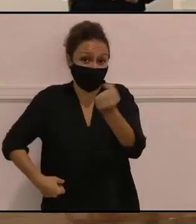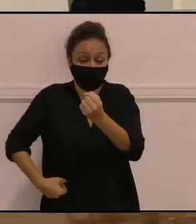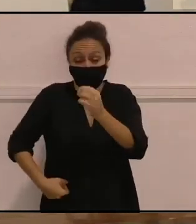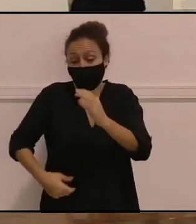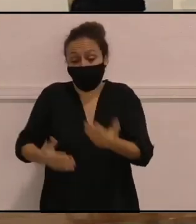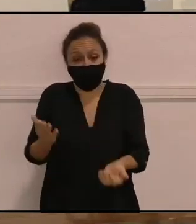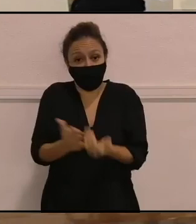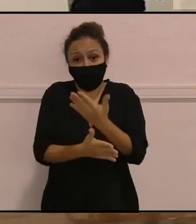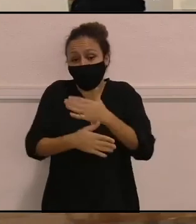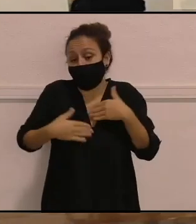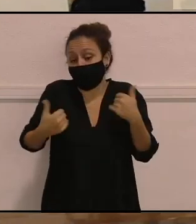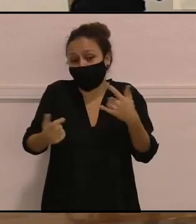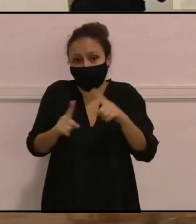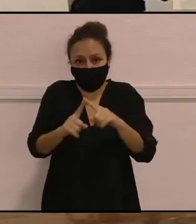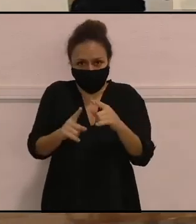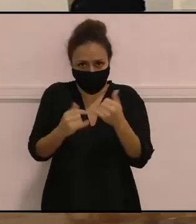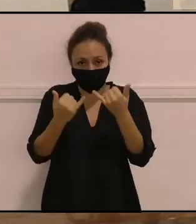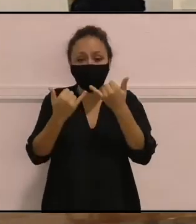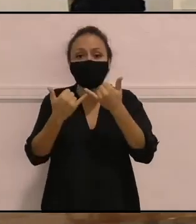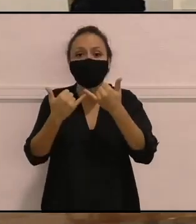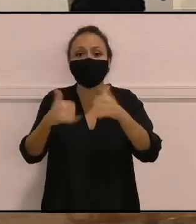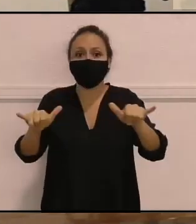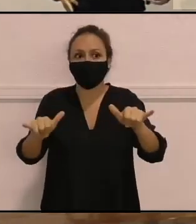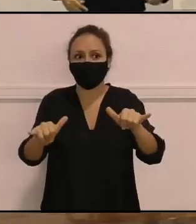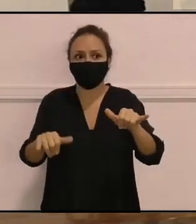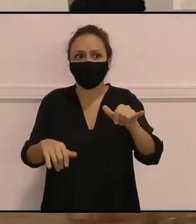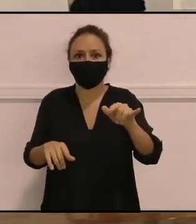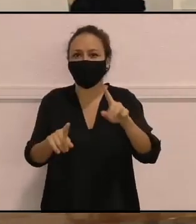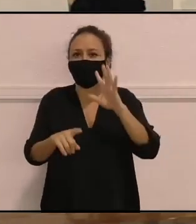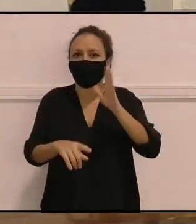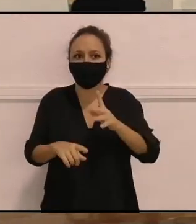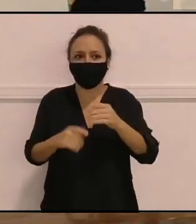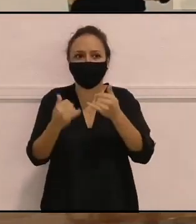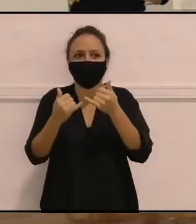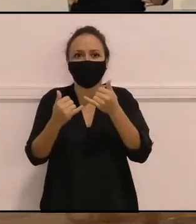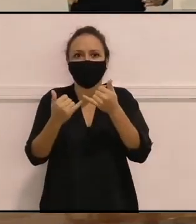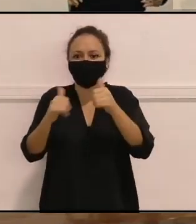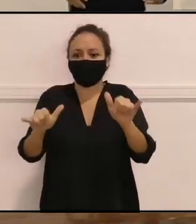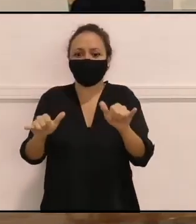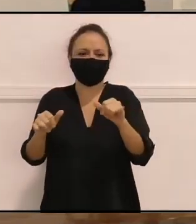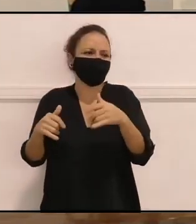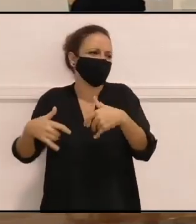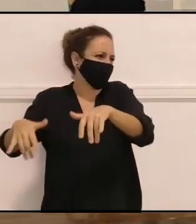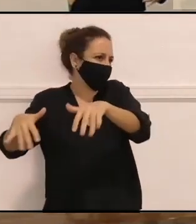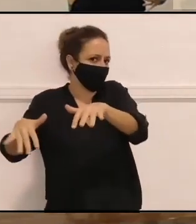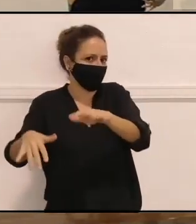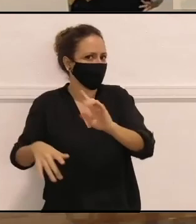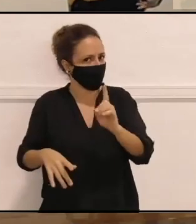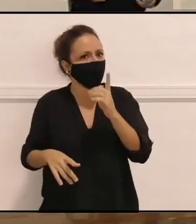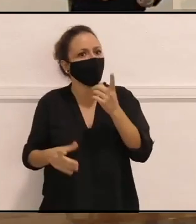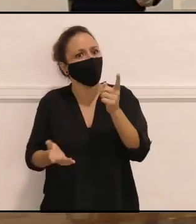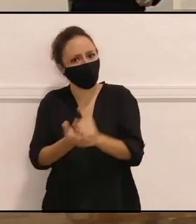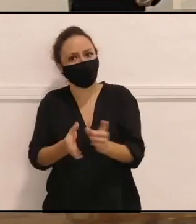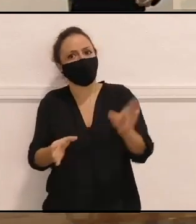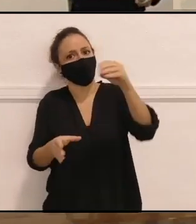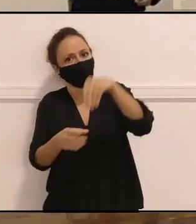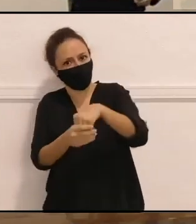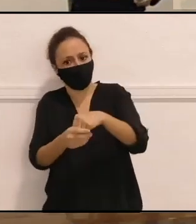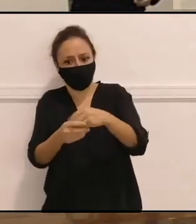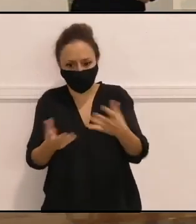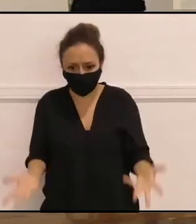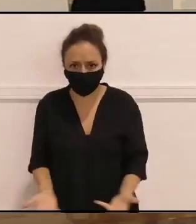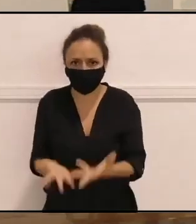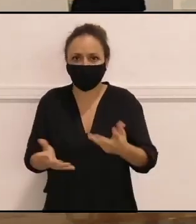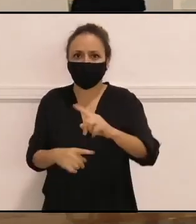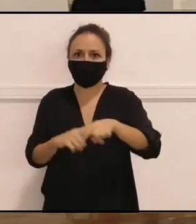de celebración que se están volviendo como un poco huecos y vacíos, le volvamos a dar contenido, volvamos a emocionarnos juntas